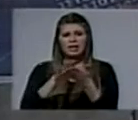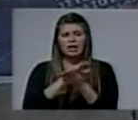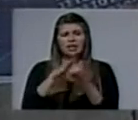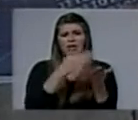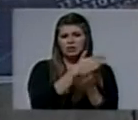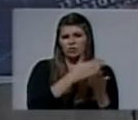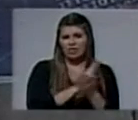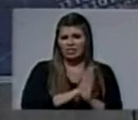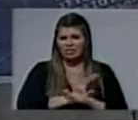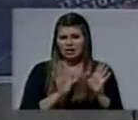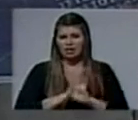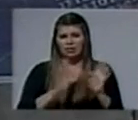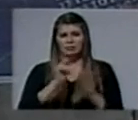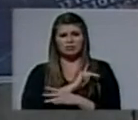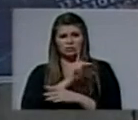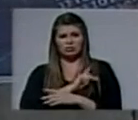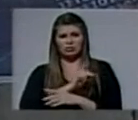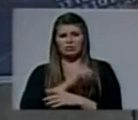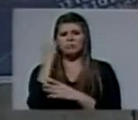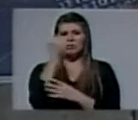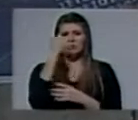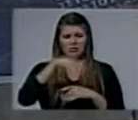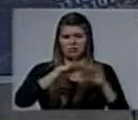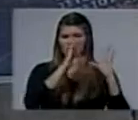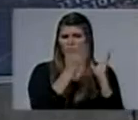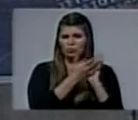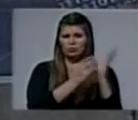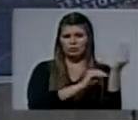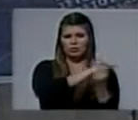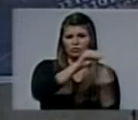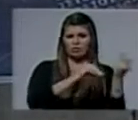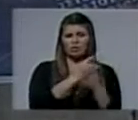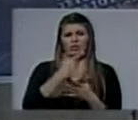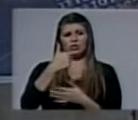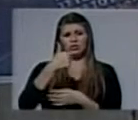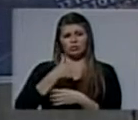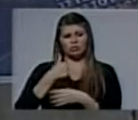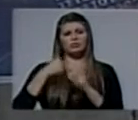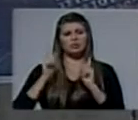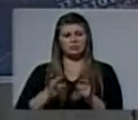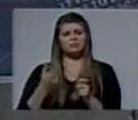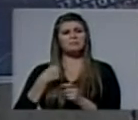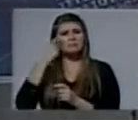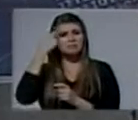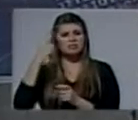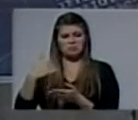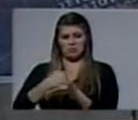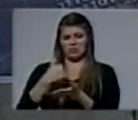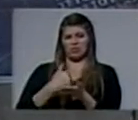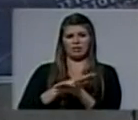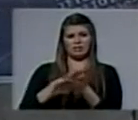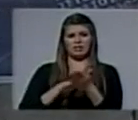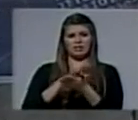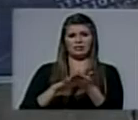ni a una de las personas menos importantes de este mundo, yo considero que tampoco me ayudaron a mí.